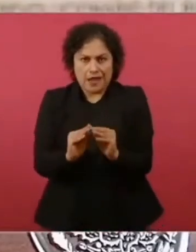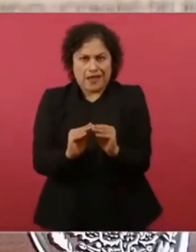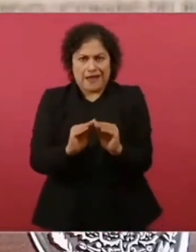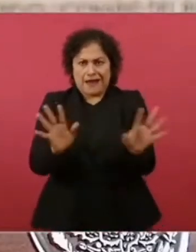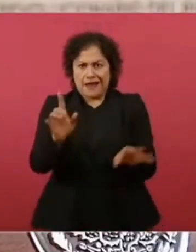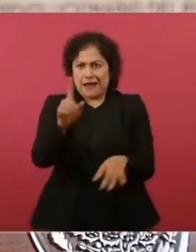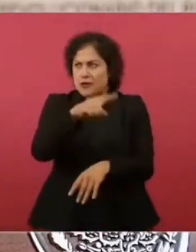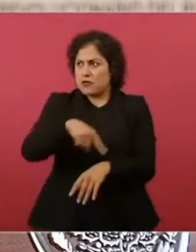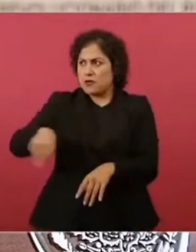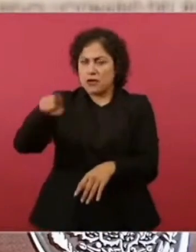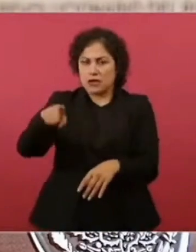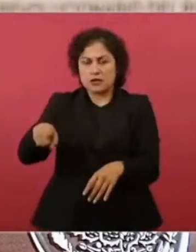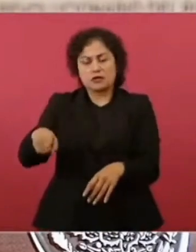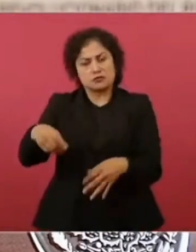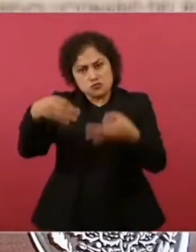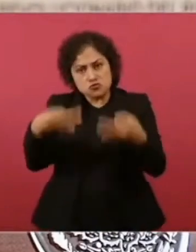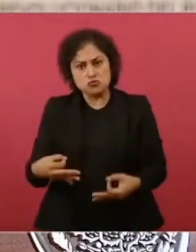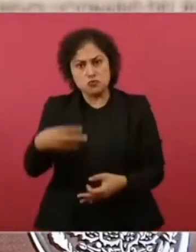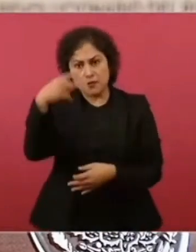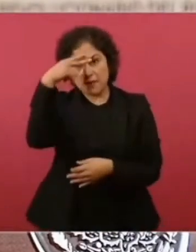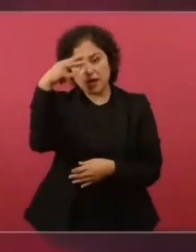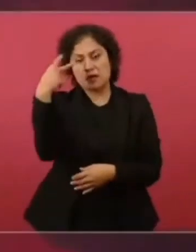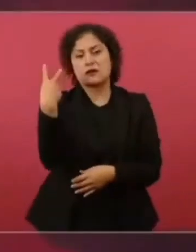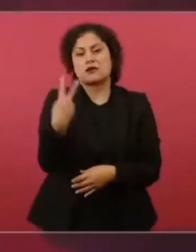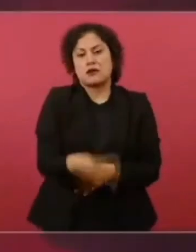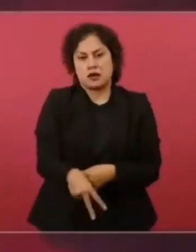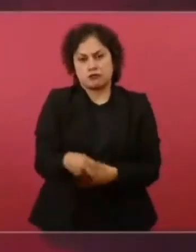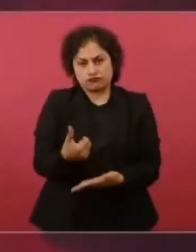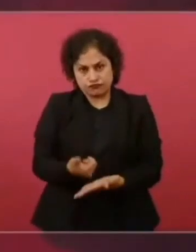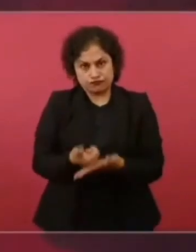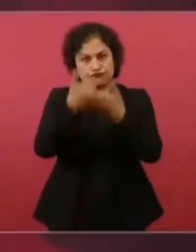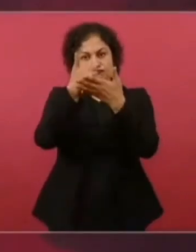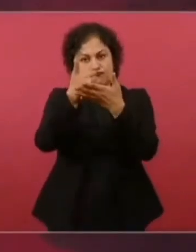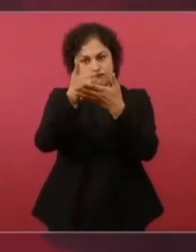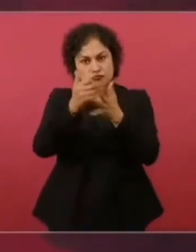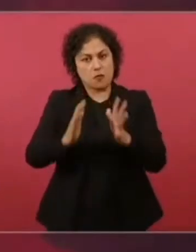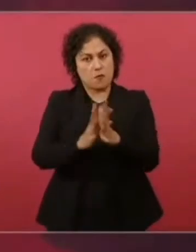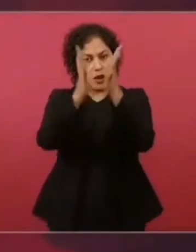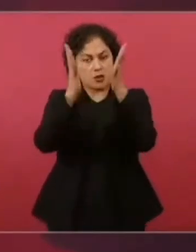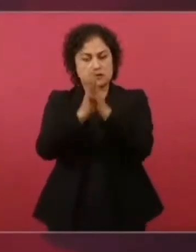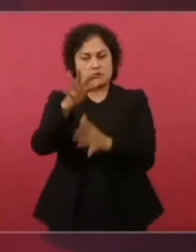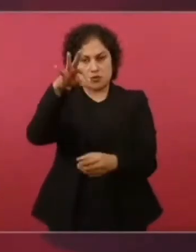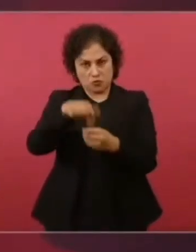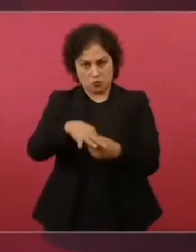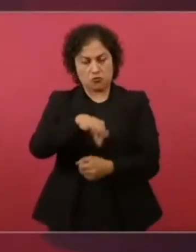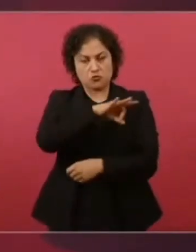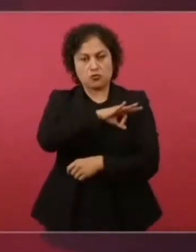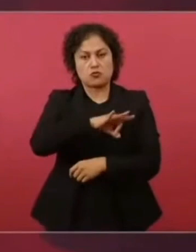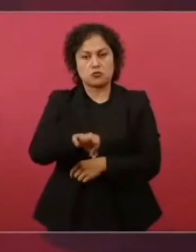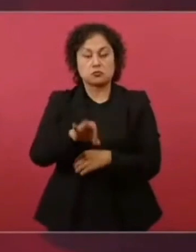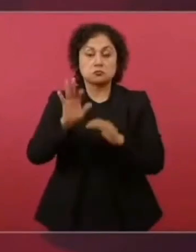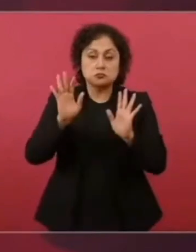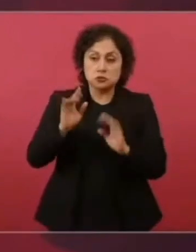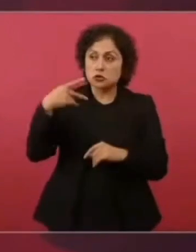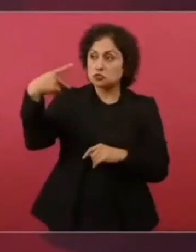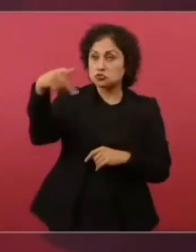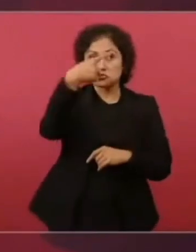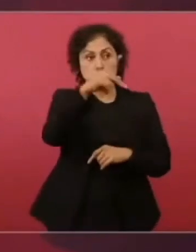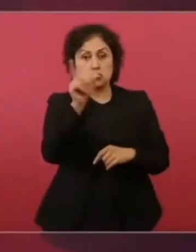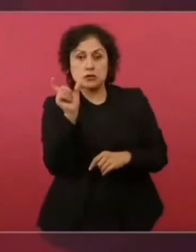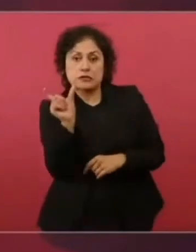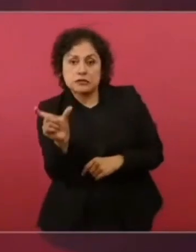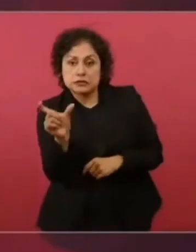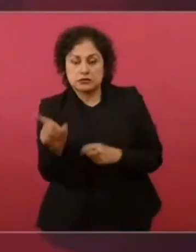y que se les facilitara, ya sea con su credencial, con su pasaporte,